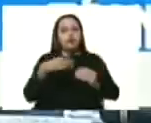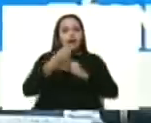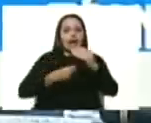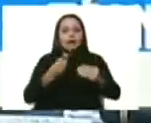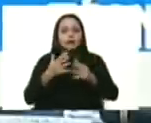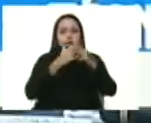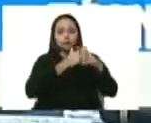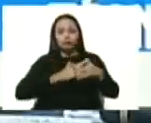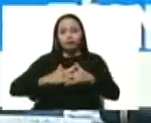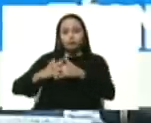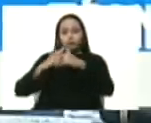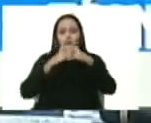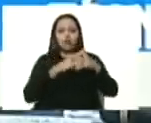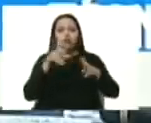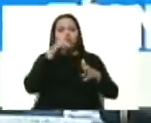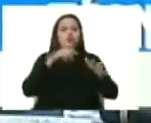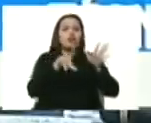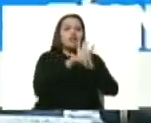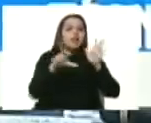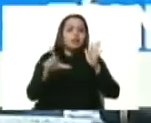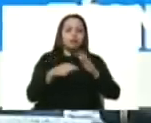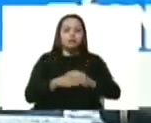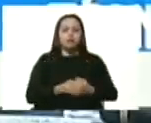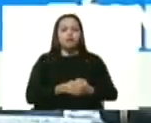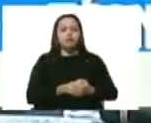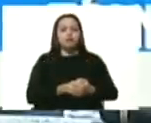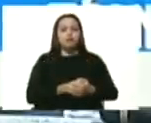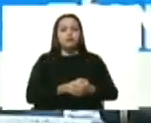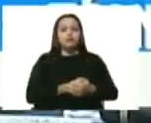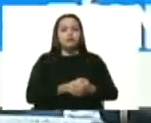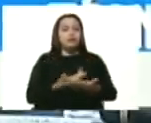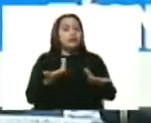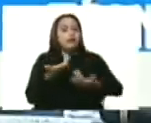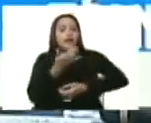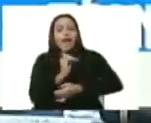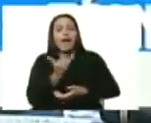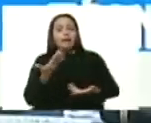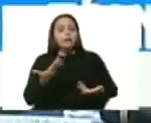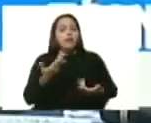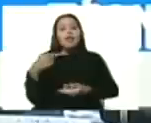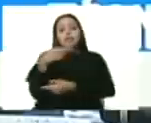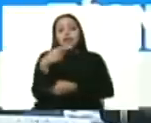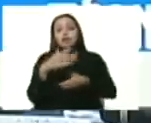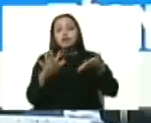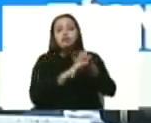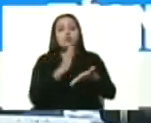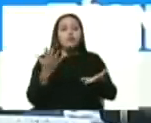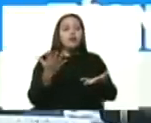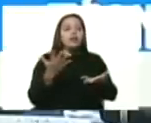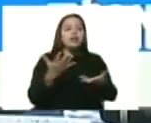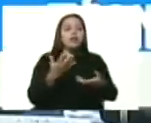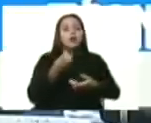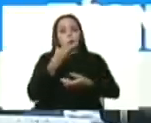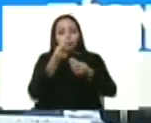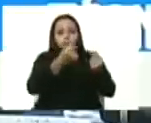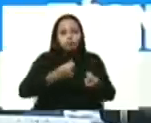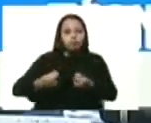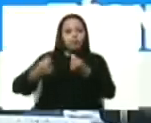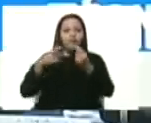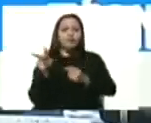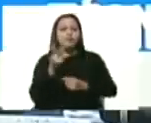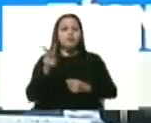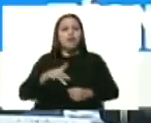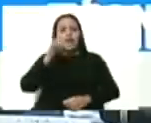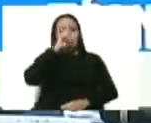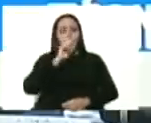extraterritoriales, ilegítimas, ilícitas, que han sin duda impactado sobre el aparato productivo. Y en el 2018,